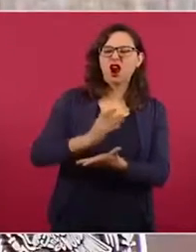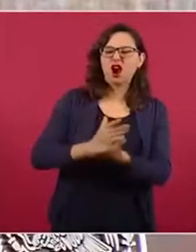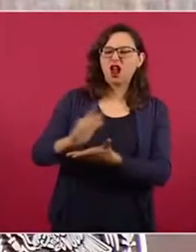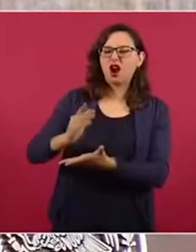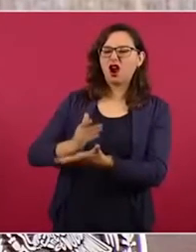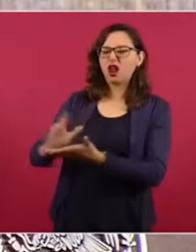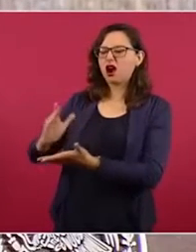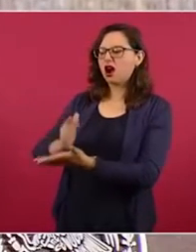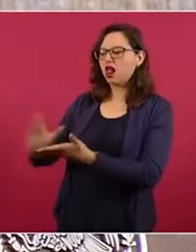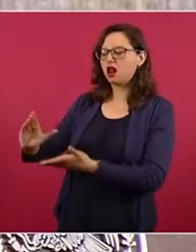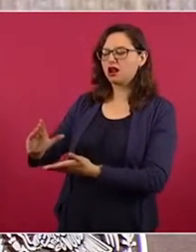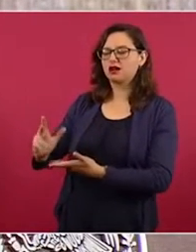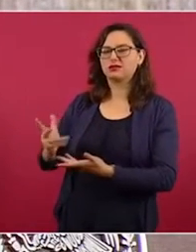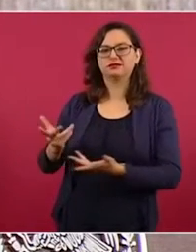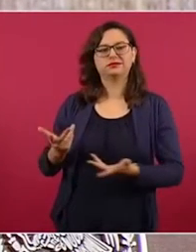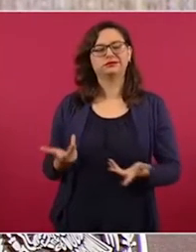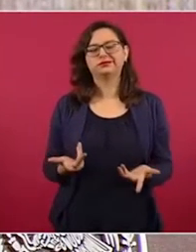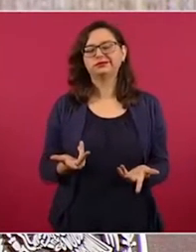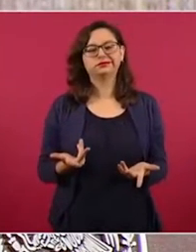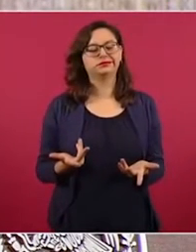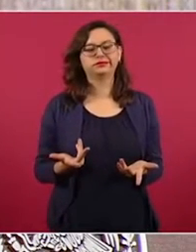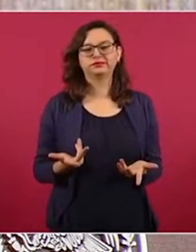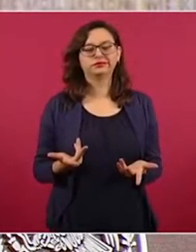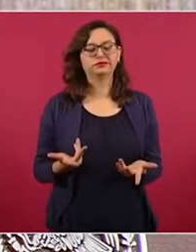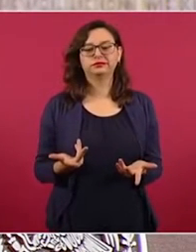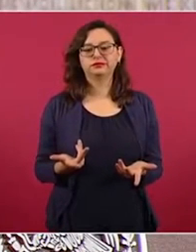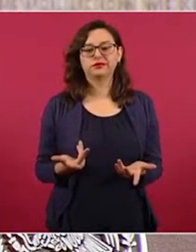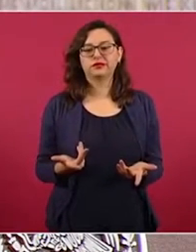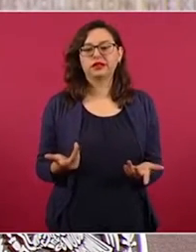dominar